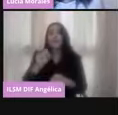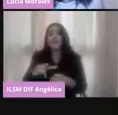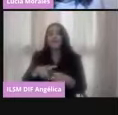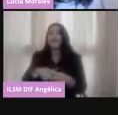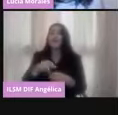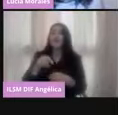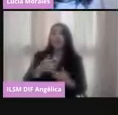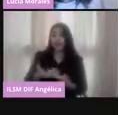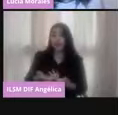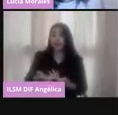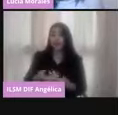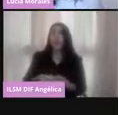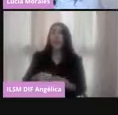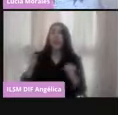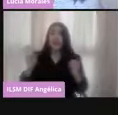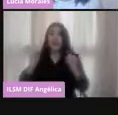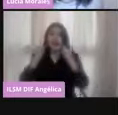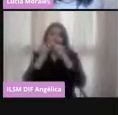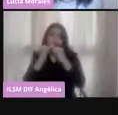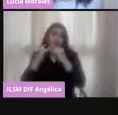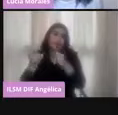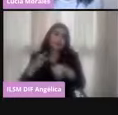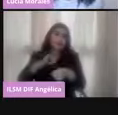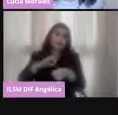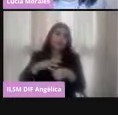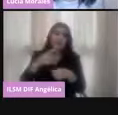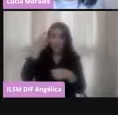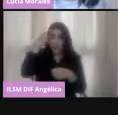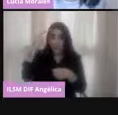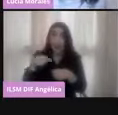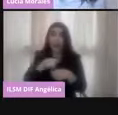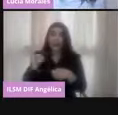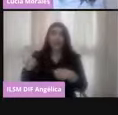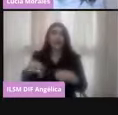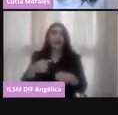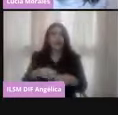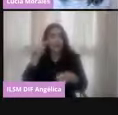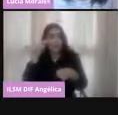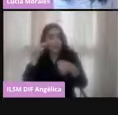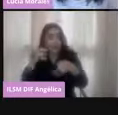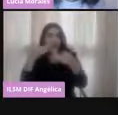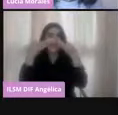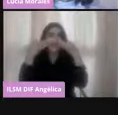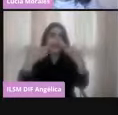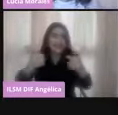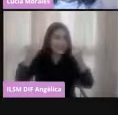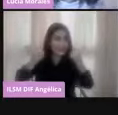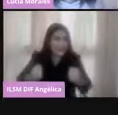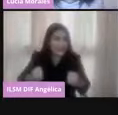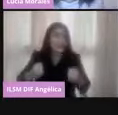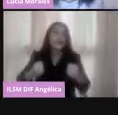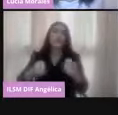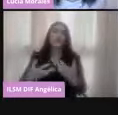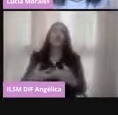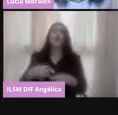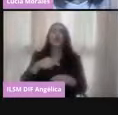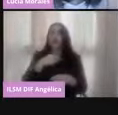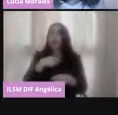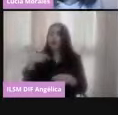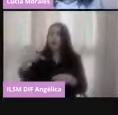instituto para también dar certeza en todo lo que hacemos las y los funcionarios, quienes organizamos las elecciones.